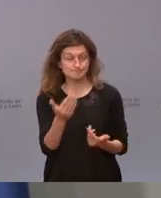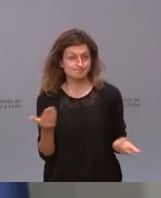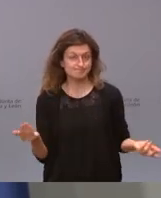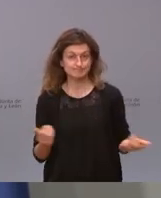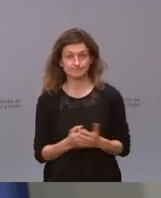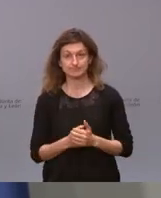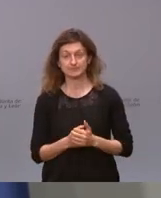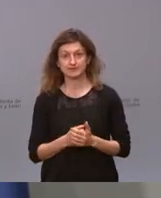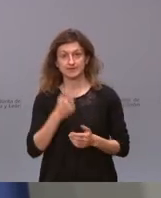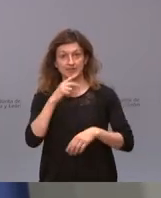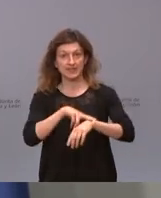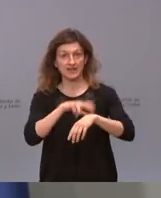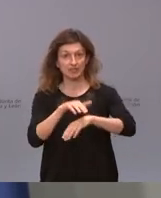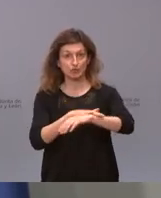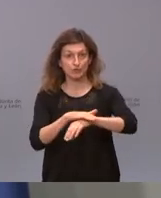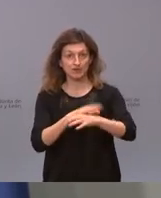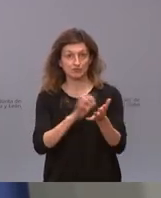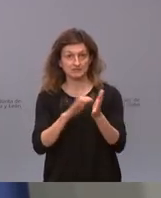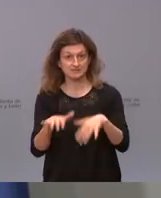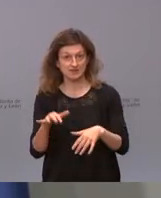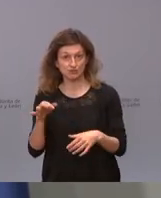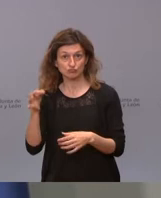a las palabras del delegado del Gobierno en Castilla y León,